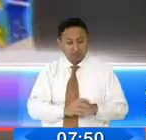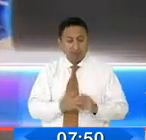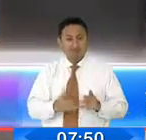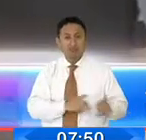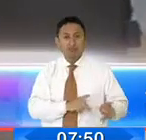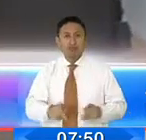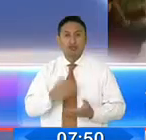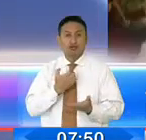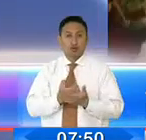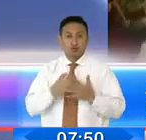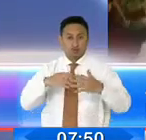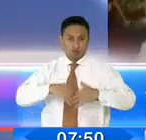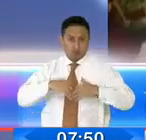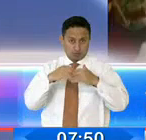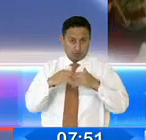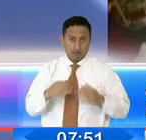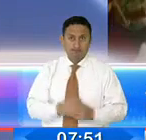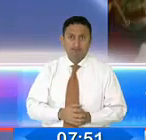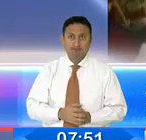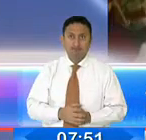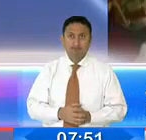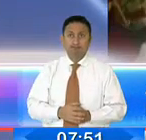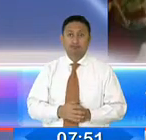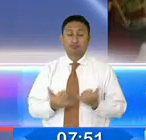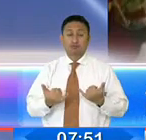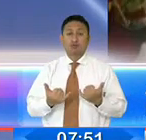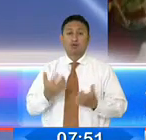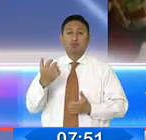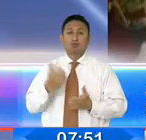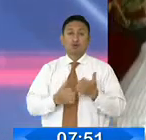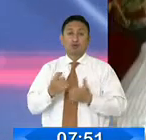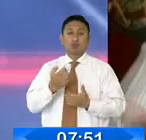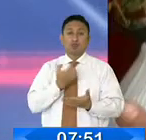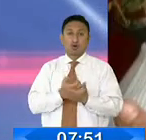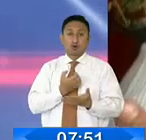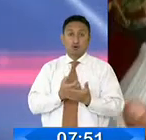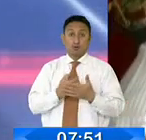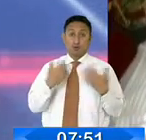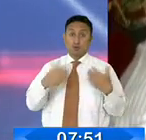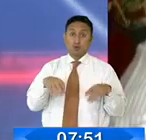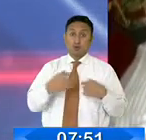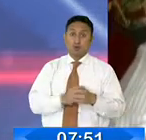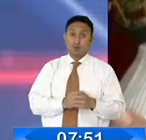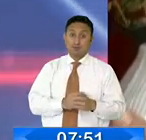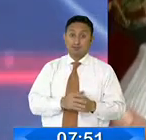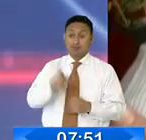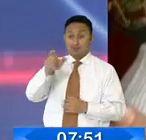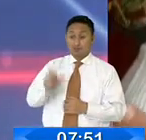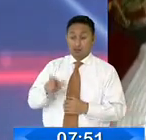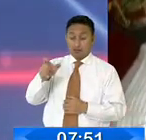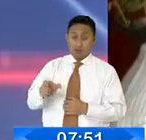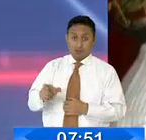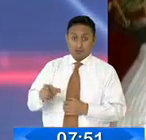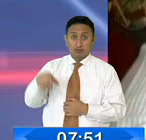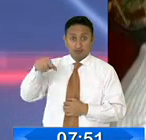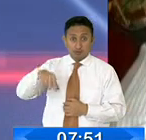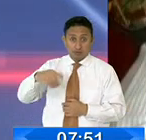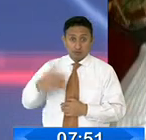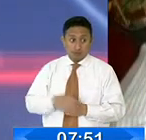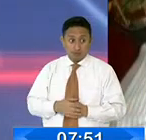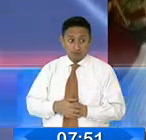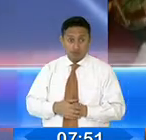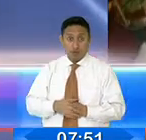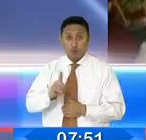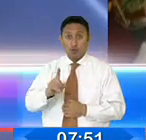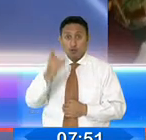reactivación económica. Pero hoy por hoy también estamos viviendo una crisis económica que pone en evidencia que las personas no solamente se pueden morir de COVID